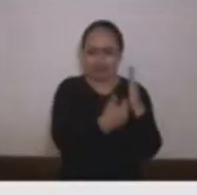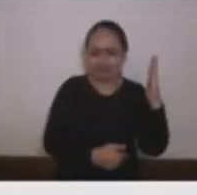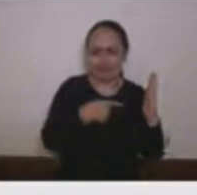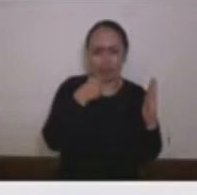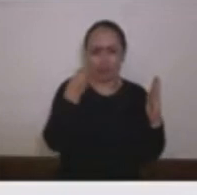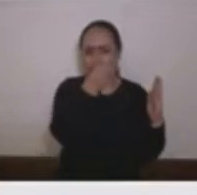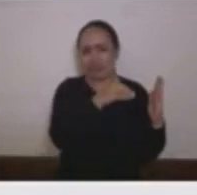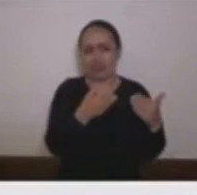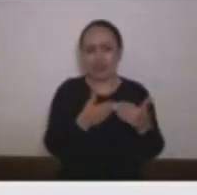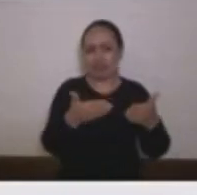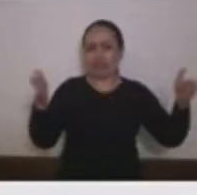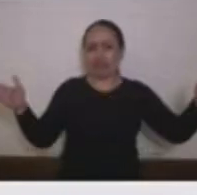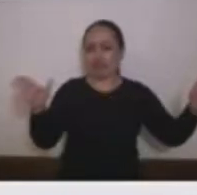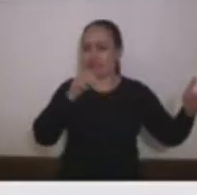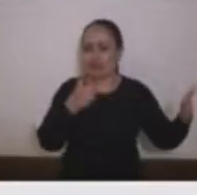y publicidad